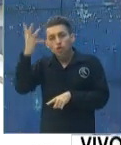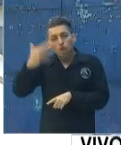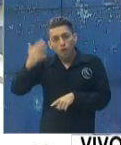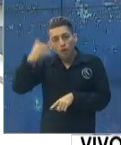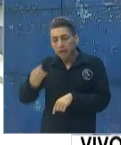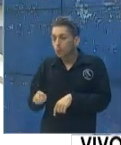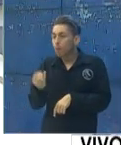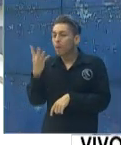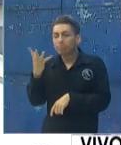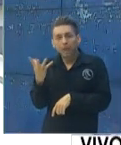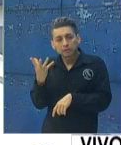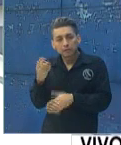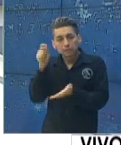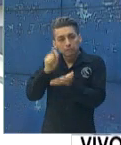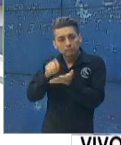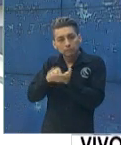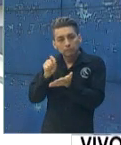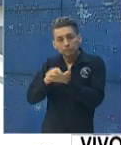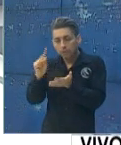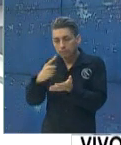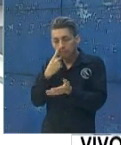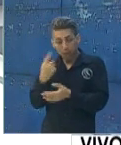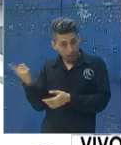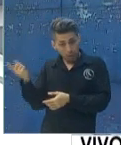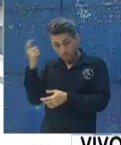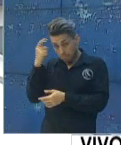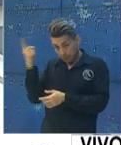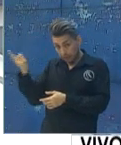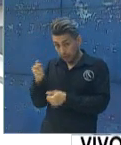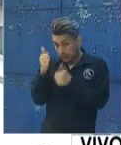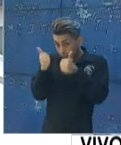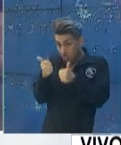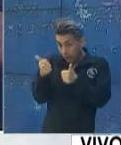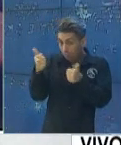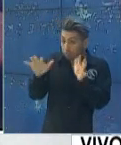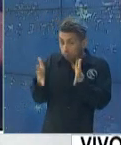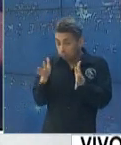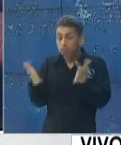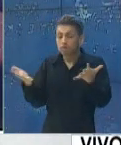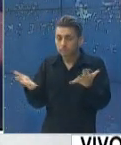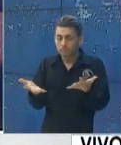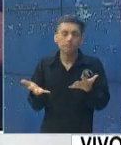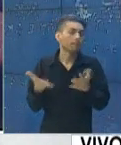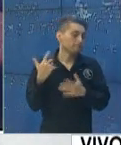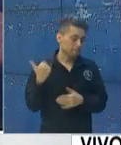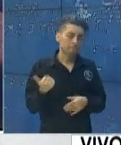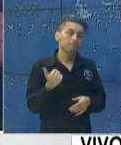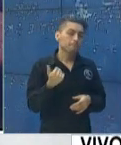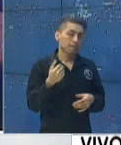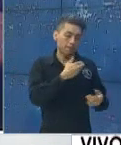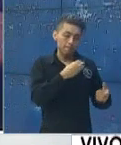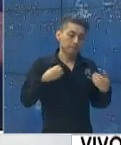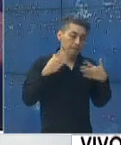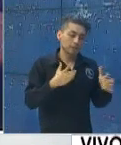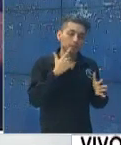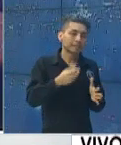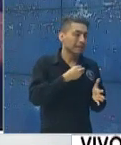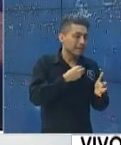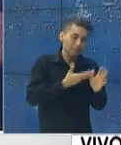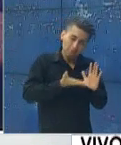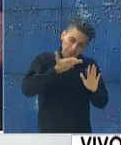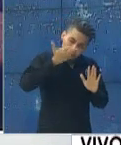usted está en un buen promedio? No, la intención es lograr una mayor cantidad de pruebas,